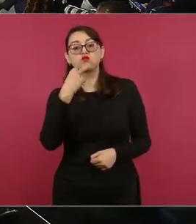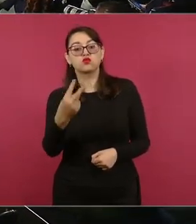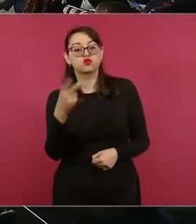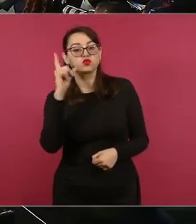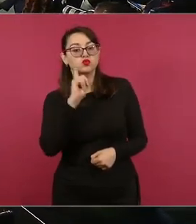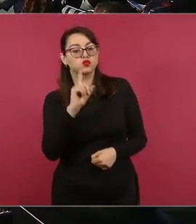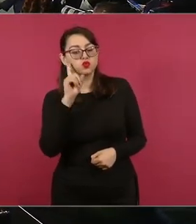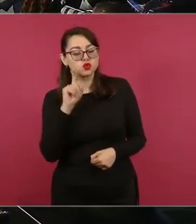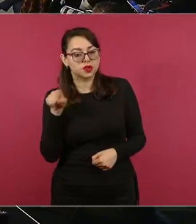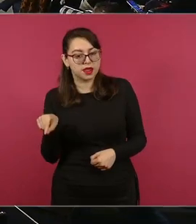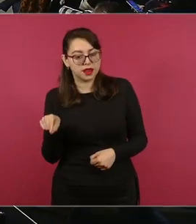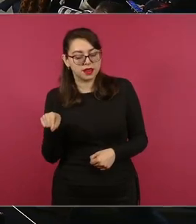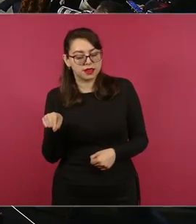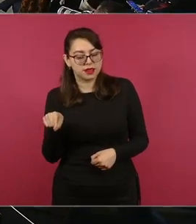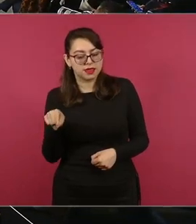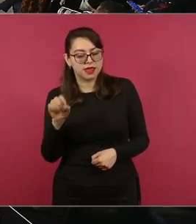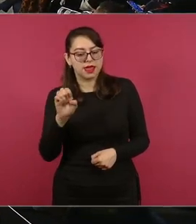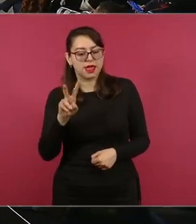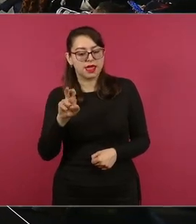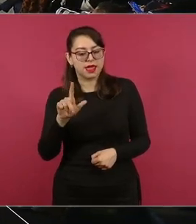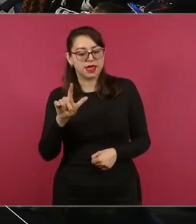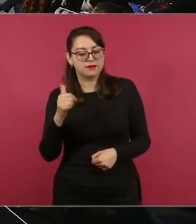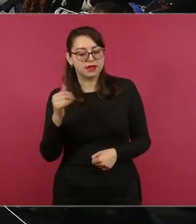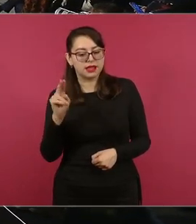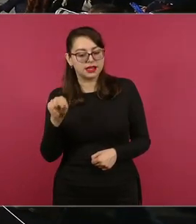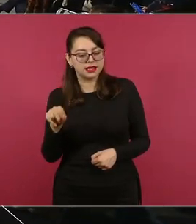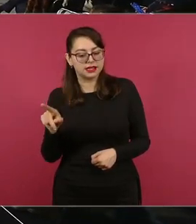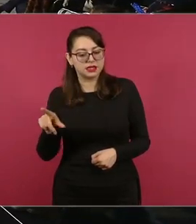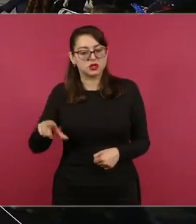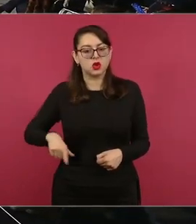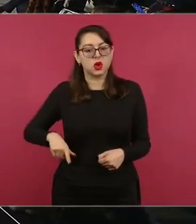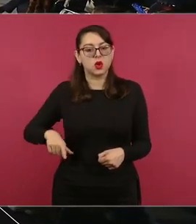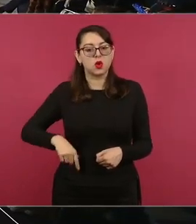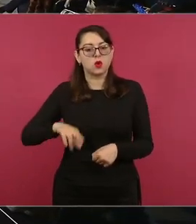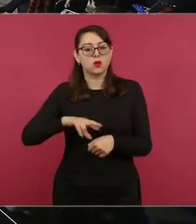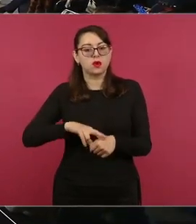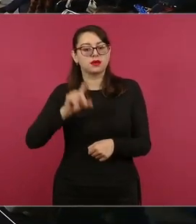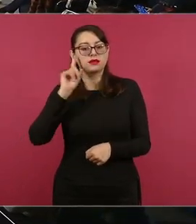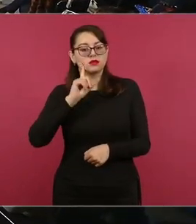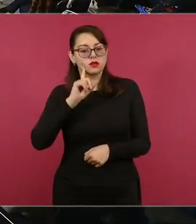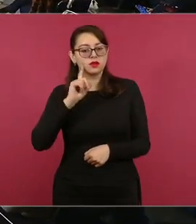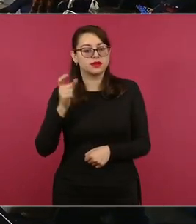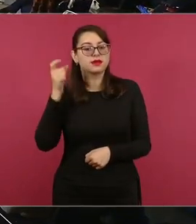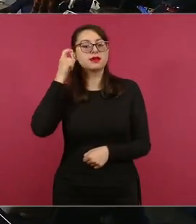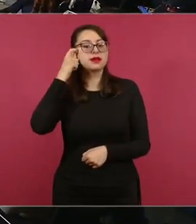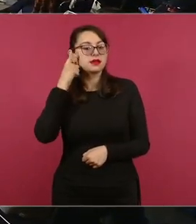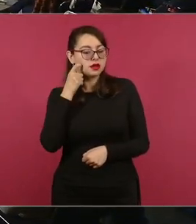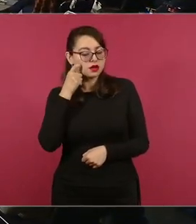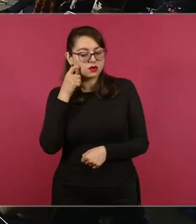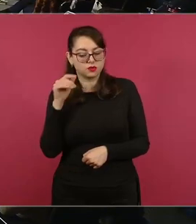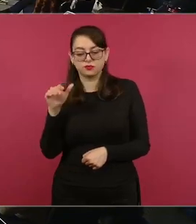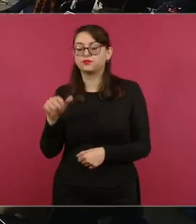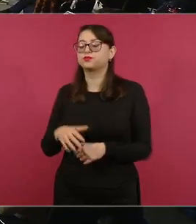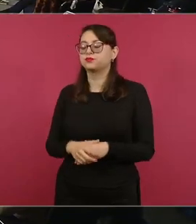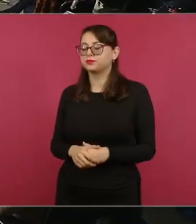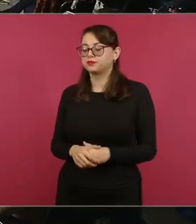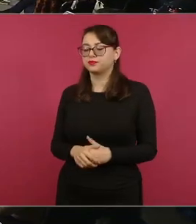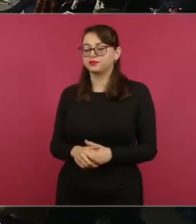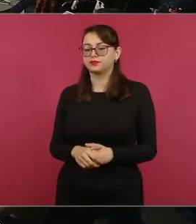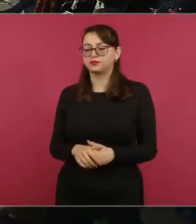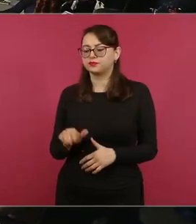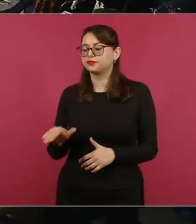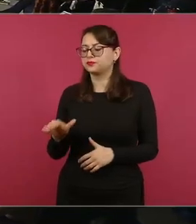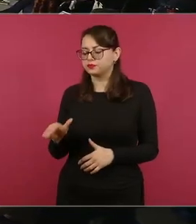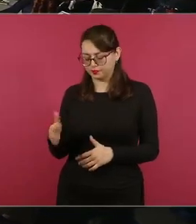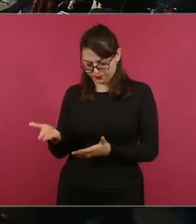gobernadora de Guerrero, ¿qué nos puedes informar?